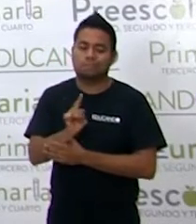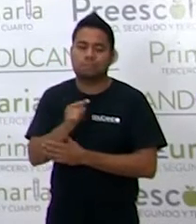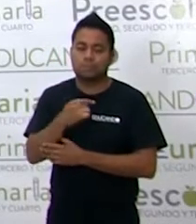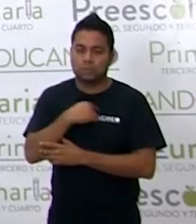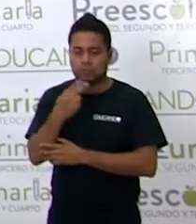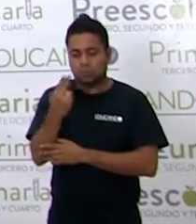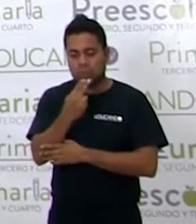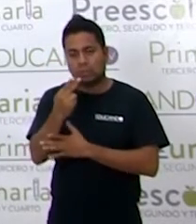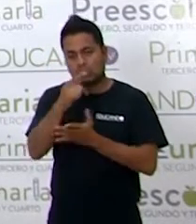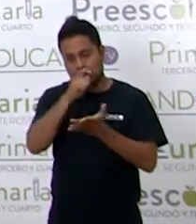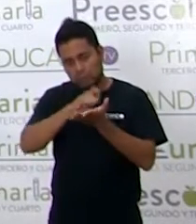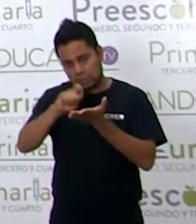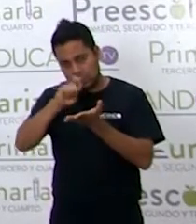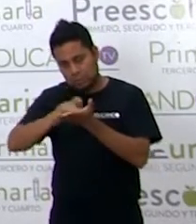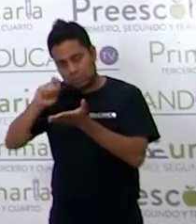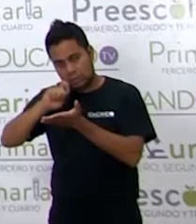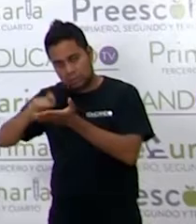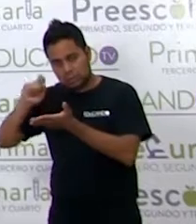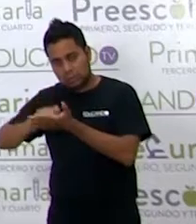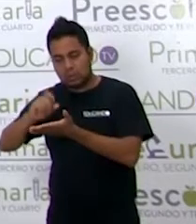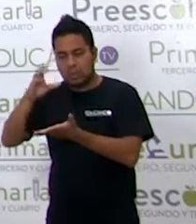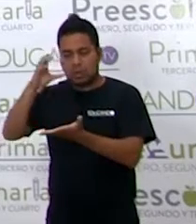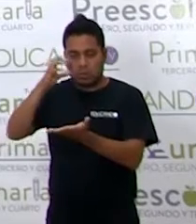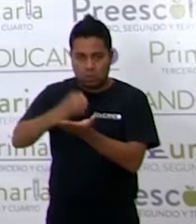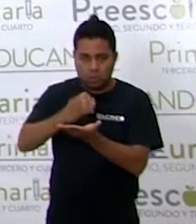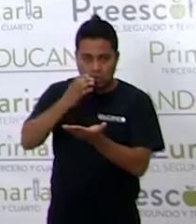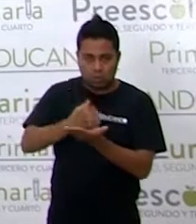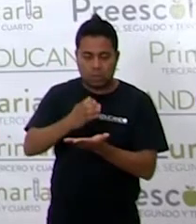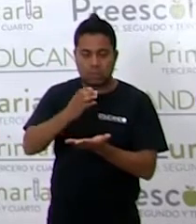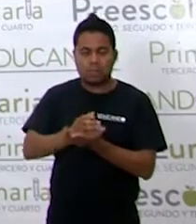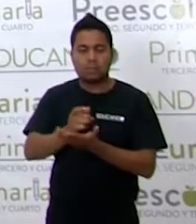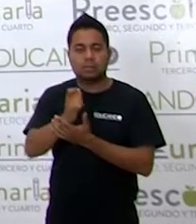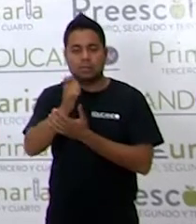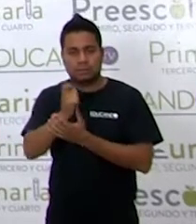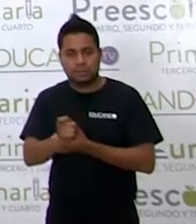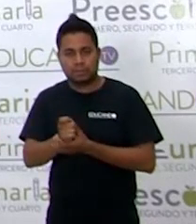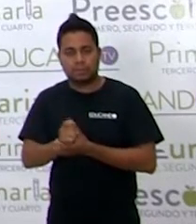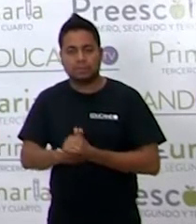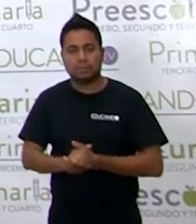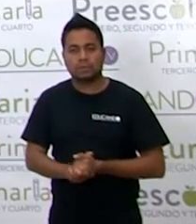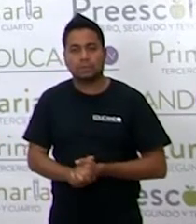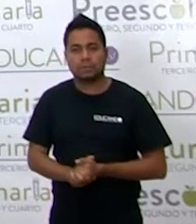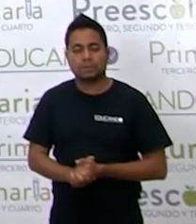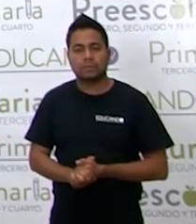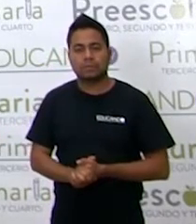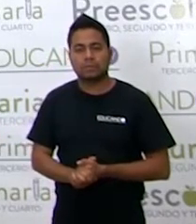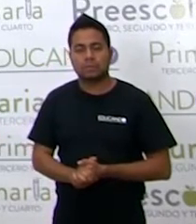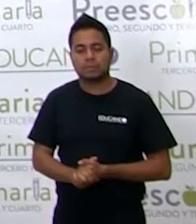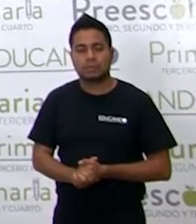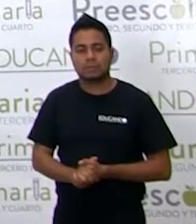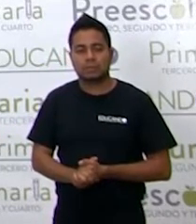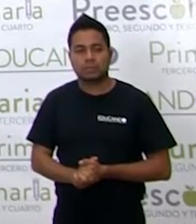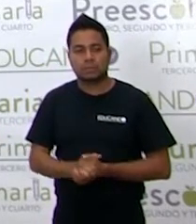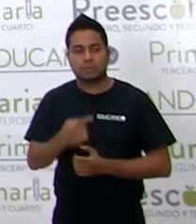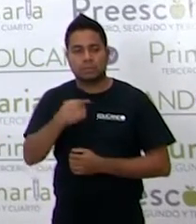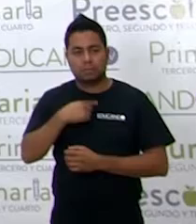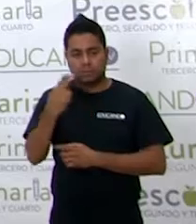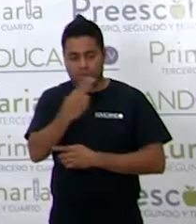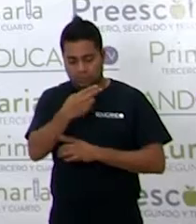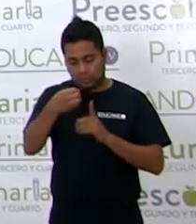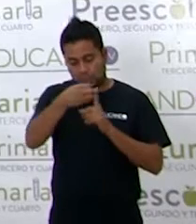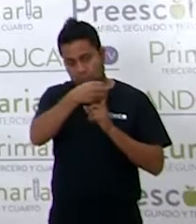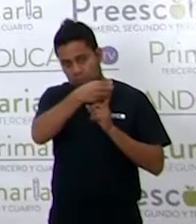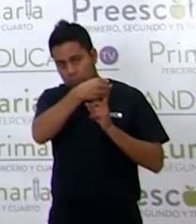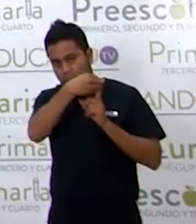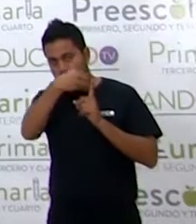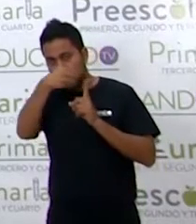escribir entonces en nuestra libreta una oración